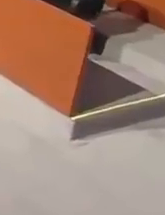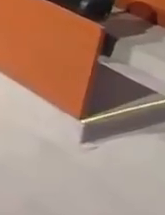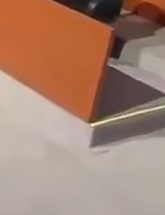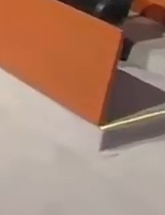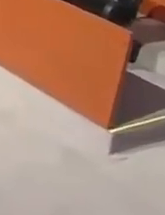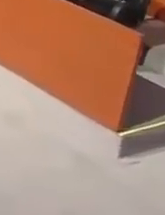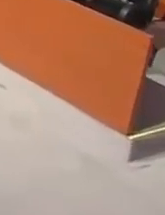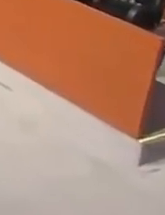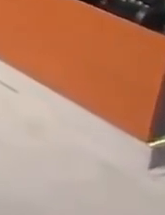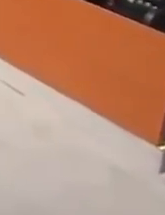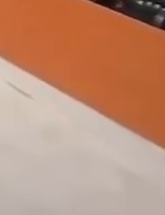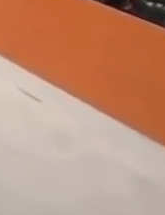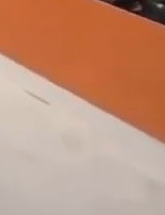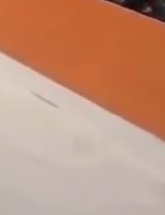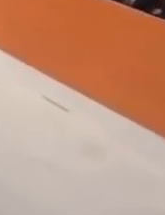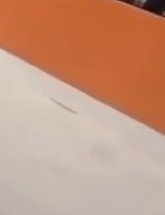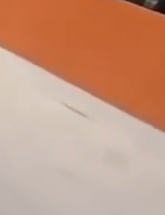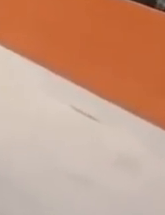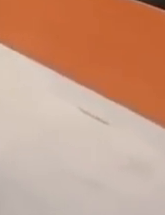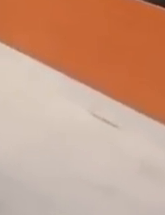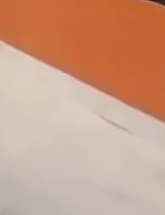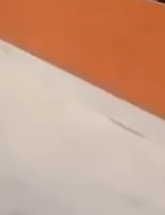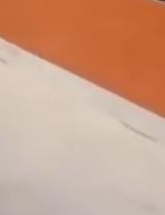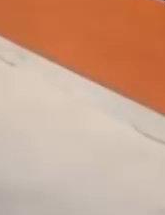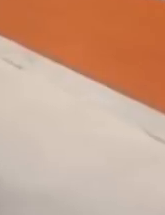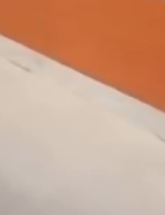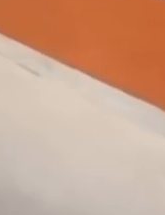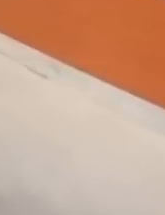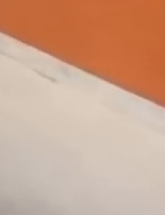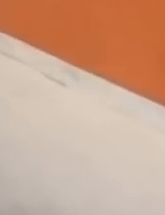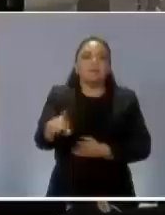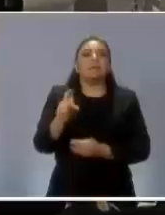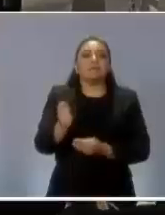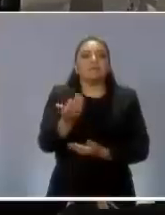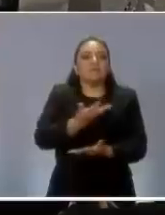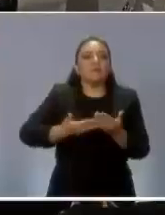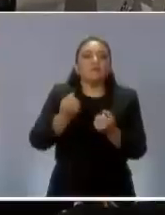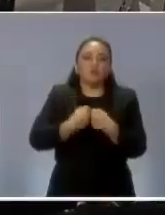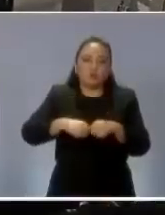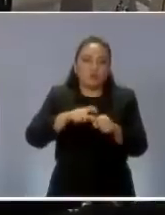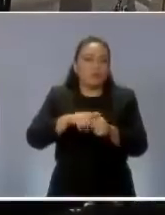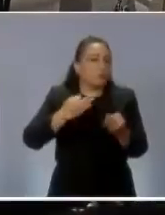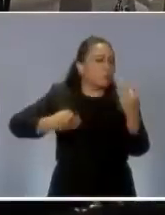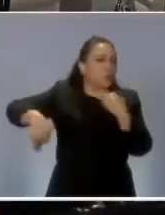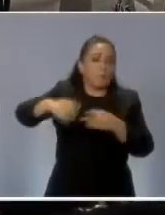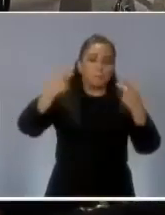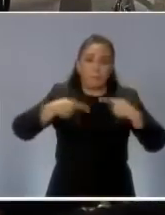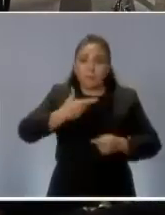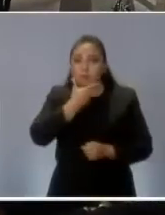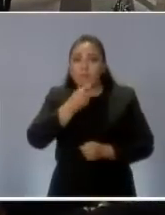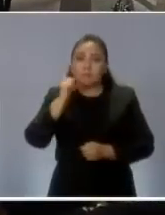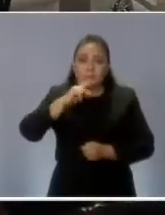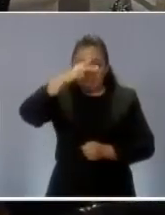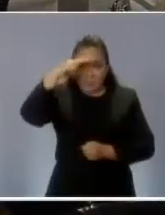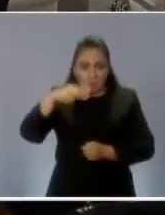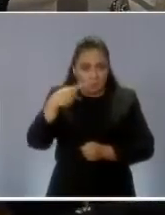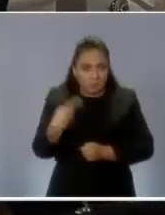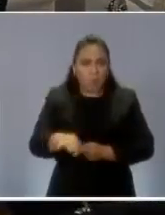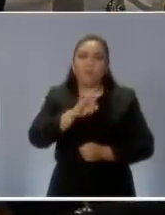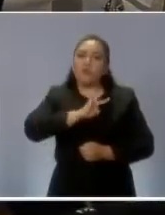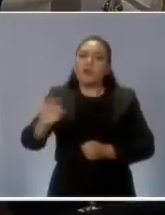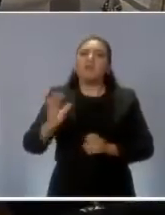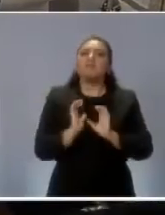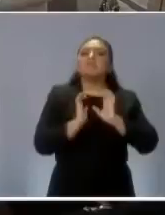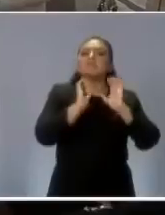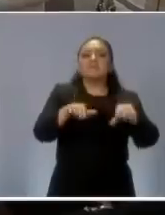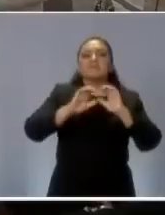presente administración, más de dos millones de mexicanos salieron de la pobreza extrema, por lo que de continuar esta tendencia, México